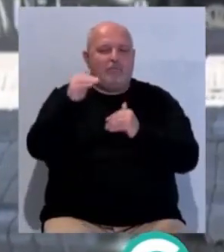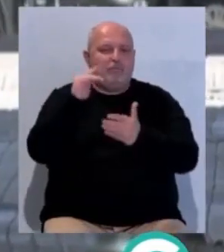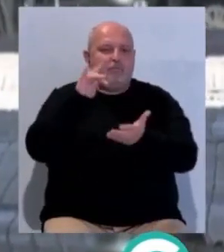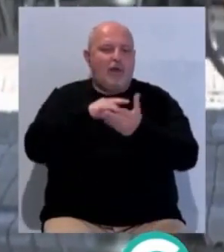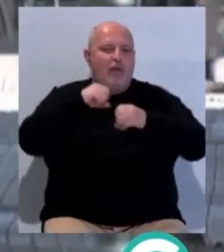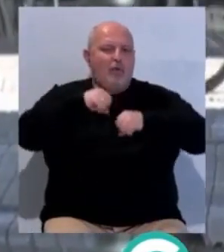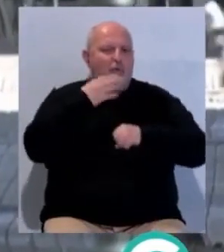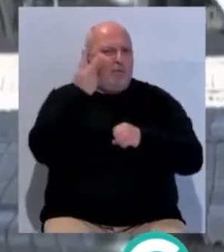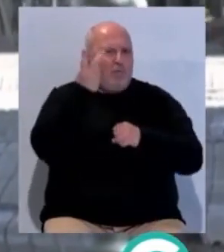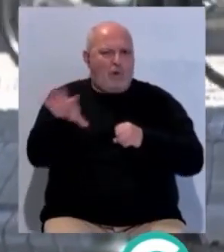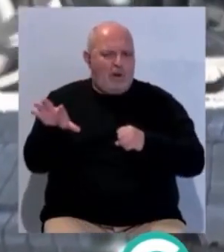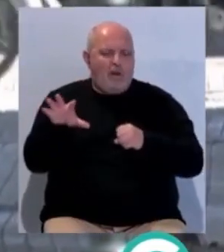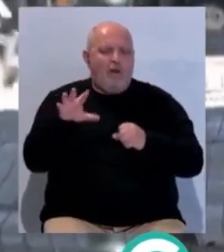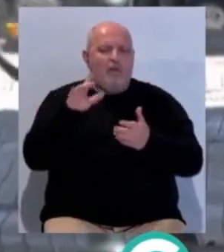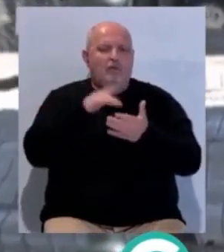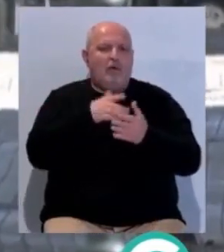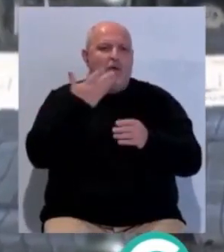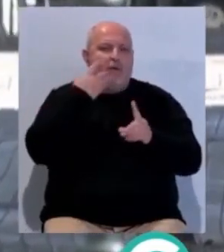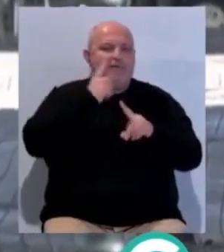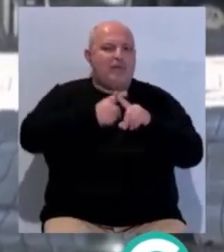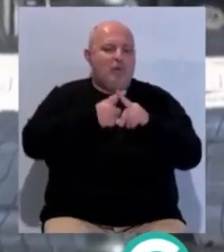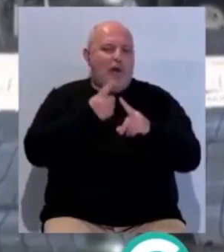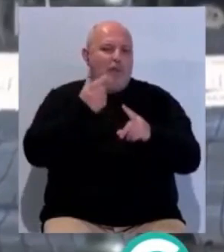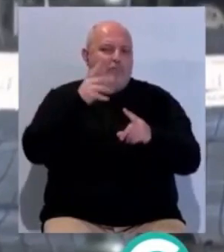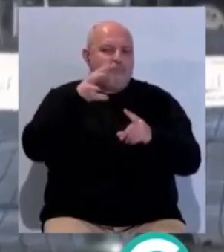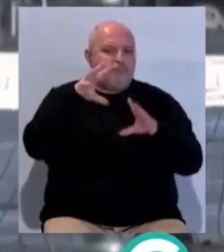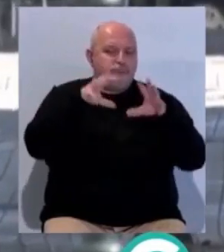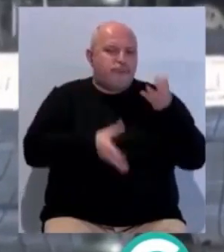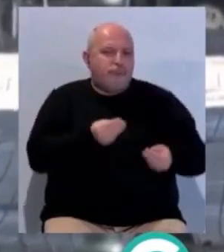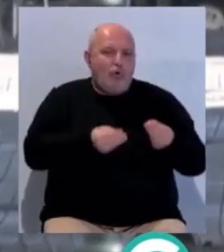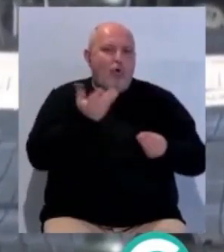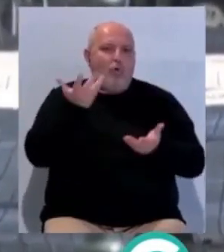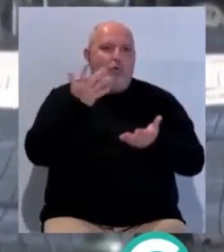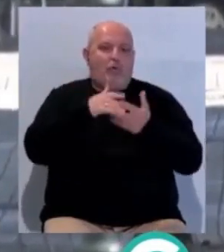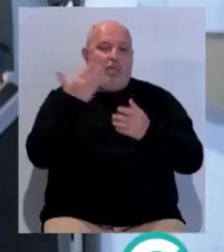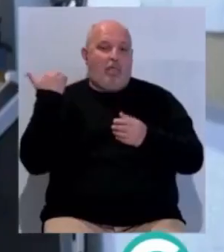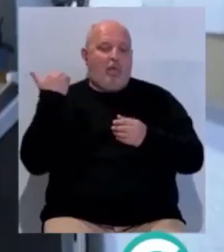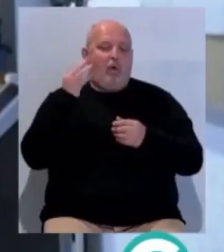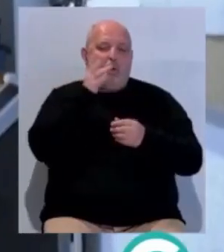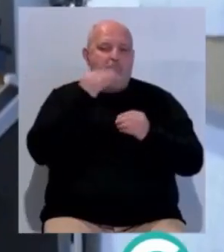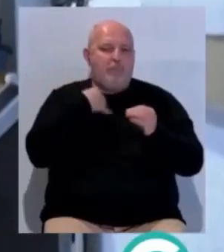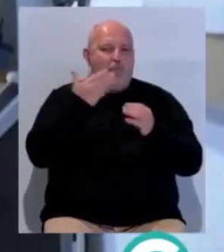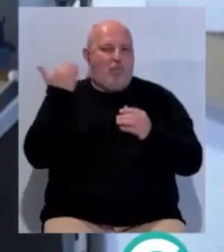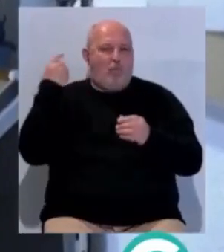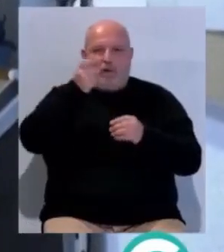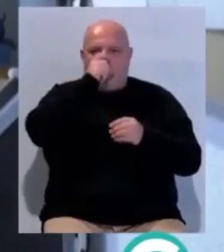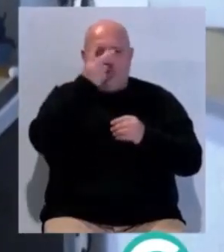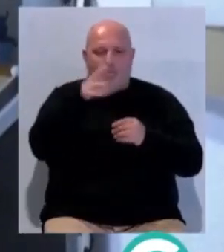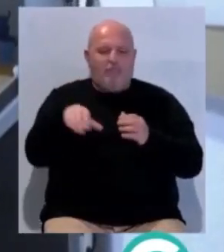mujeres, adultas y jóvenes víctimas de violencia sexual tanto si la violencia se ha producido de forma reciente como en el pasado.